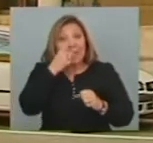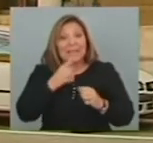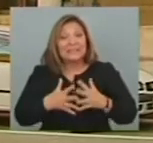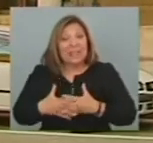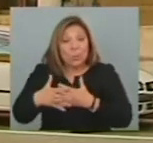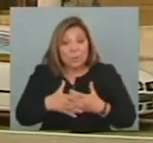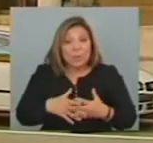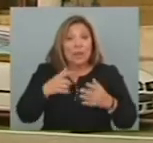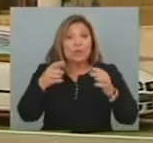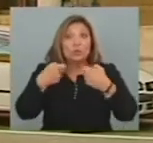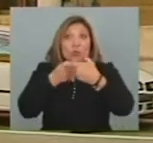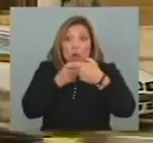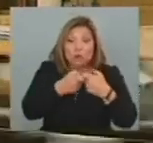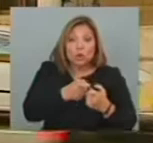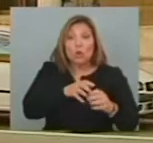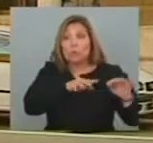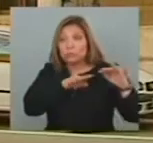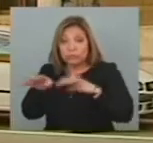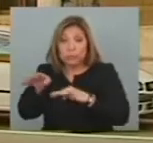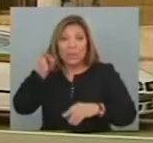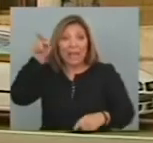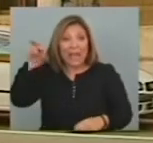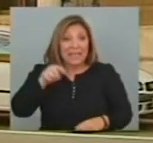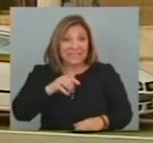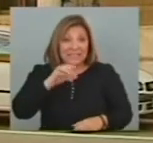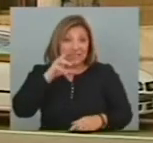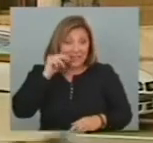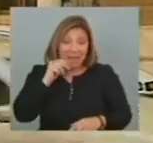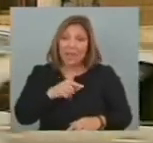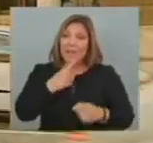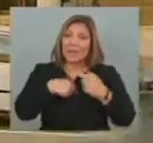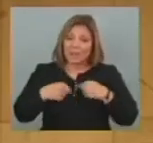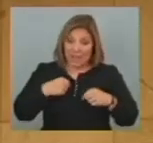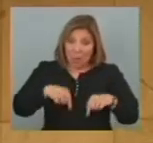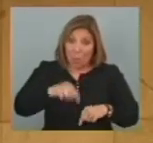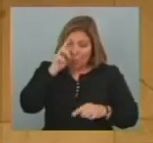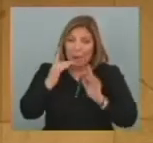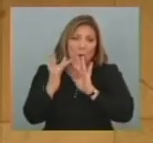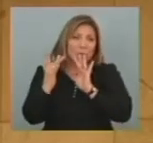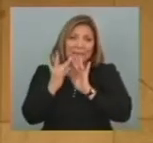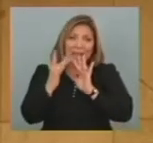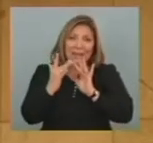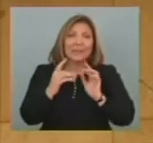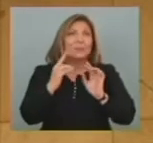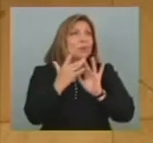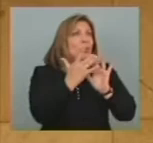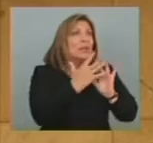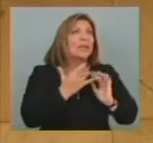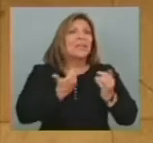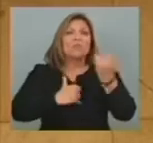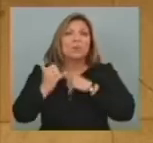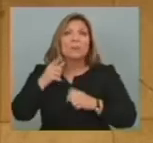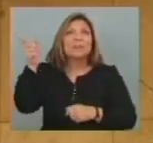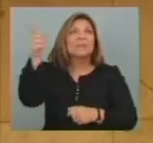Ataquen a Siria Porto dijo que el gobierno uruguayo Mantiene contactos diariamente Con sus pares de la región Para recabar información Sobre la